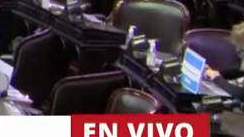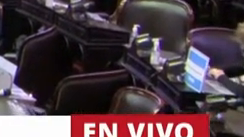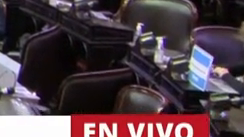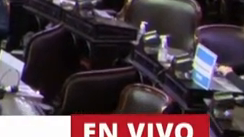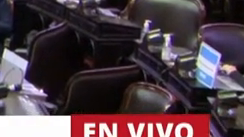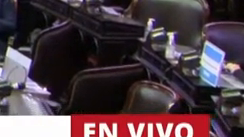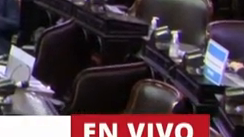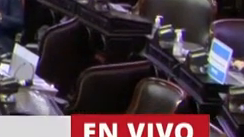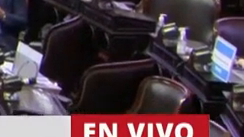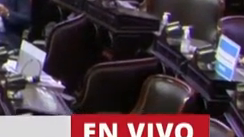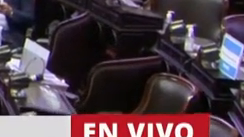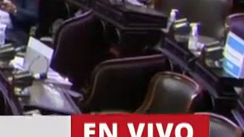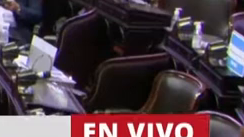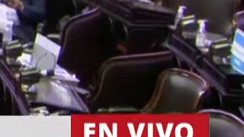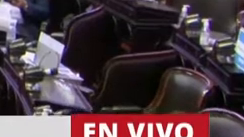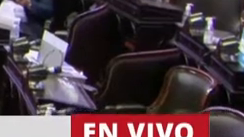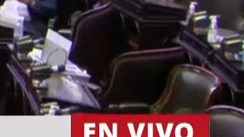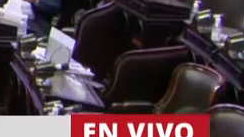Buenas tardes, señor presidente.